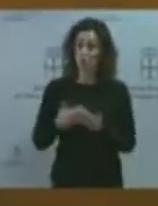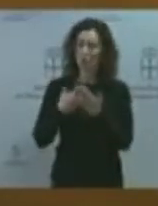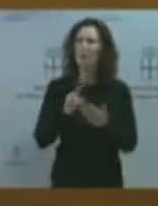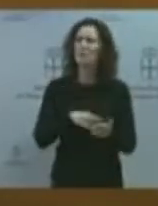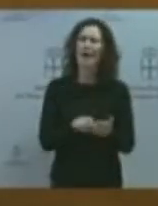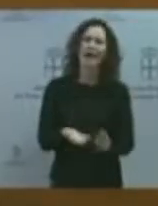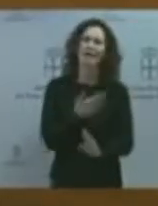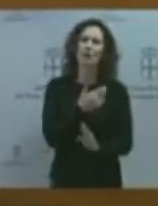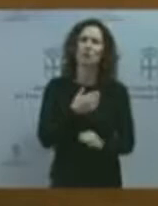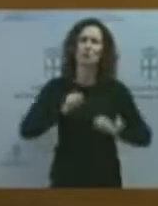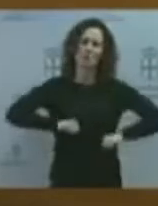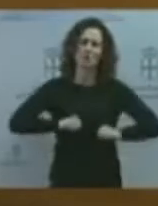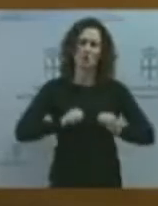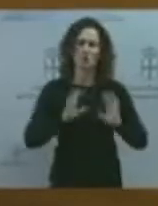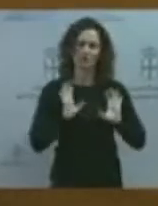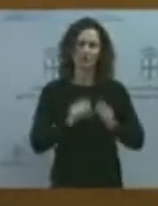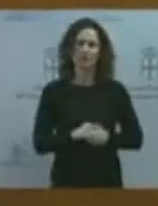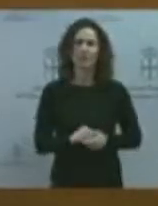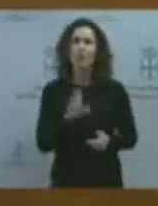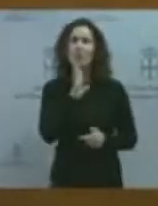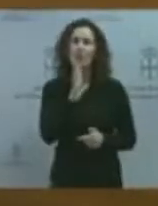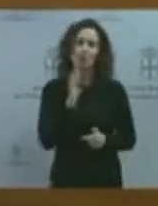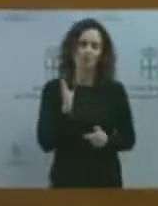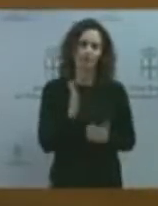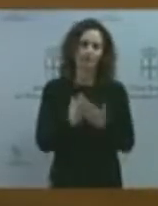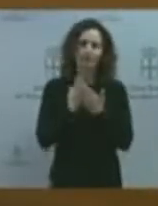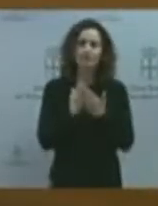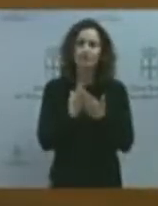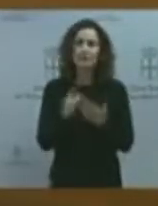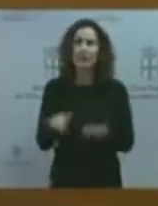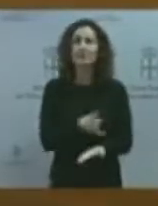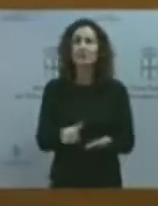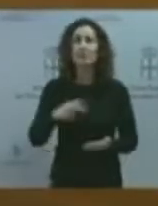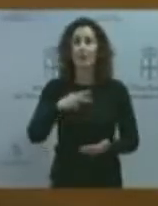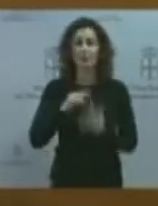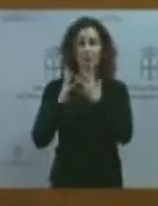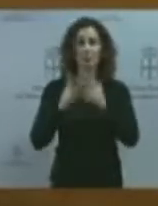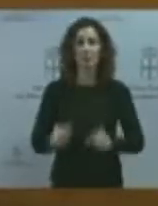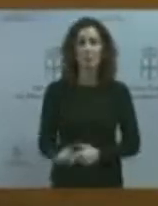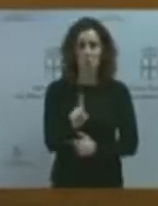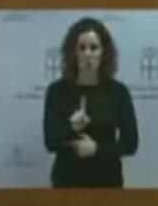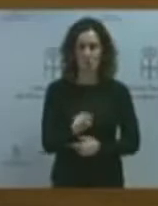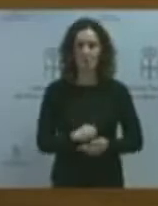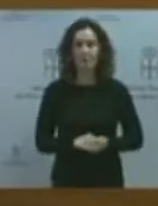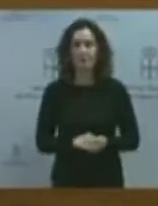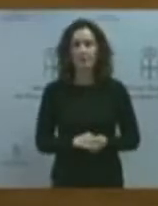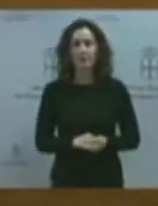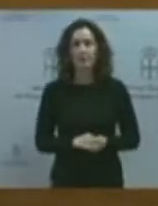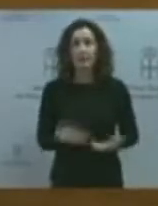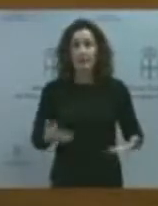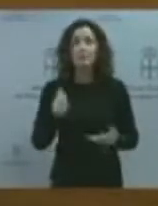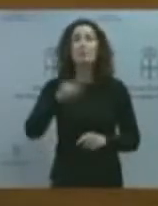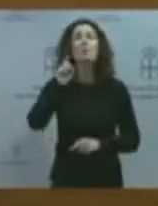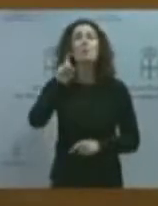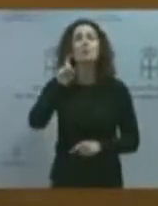segundo derecho, había una asignatura que se llamaba Derecho Administrativo I. Y ya no se explicaba el profesor en aquellos momentos que las concesiones